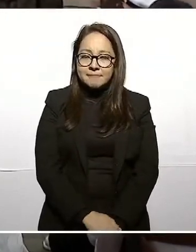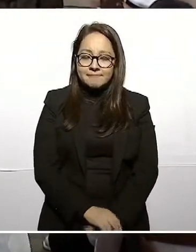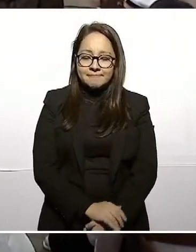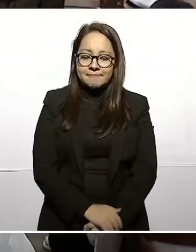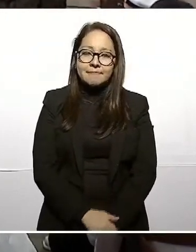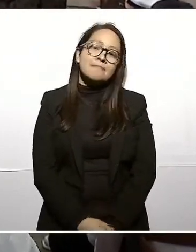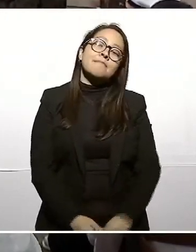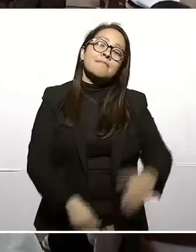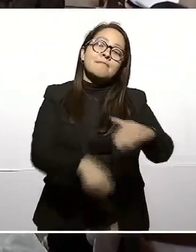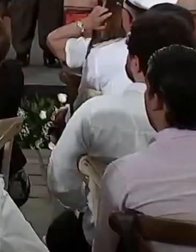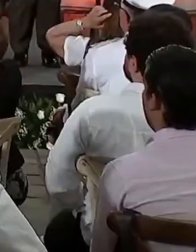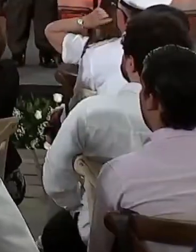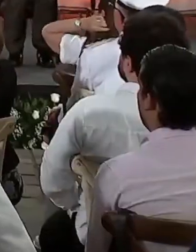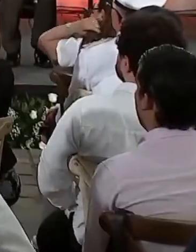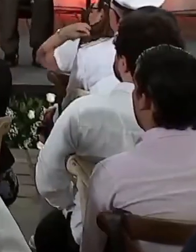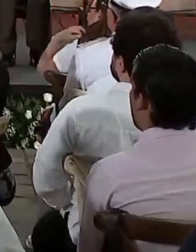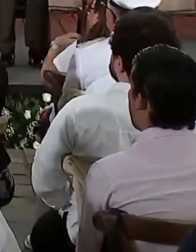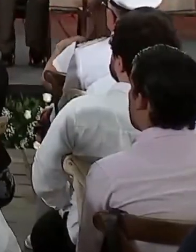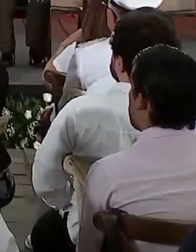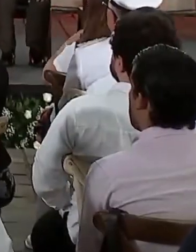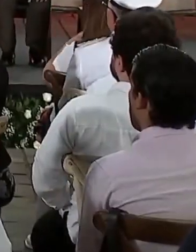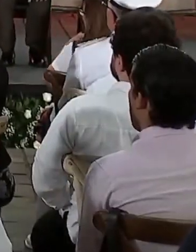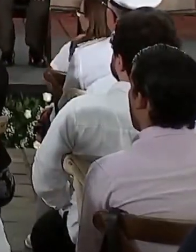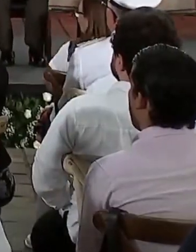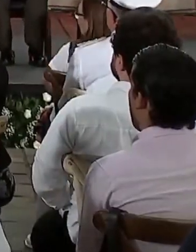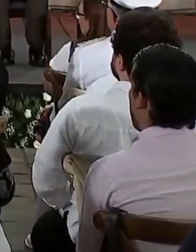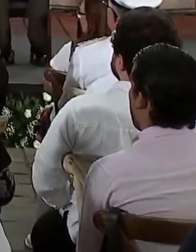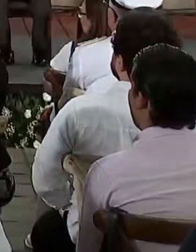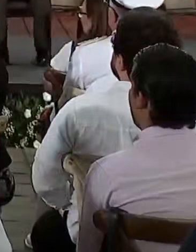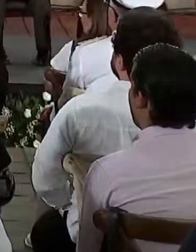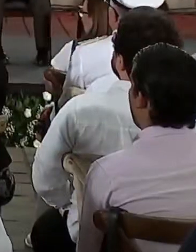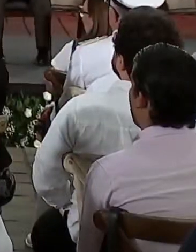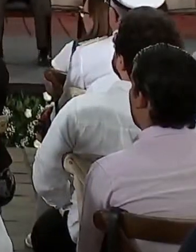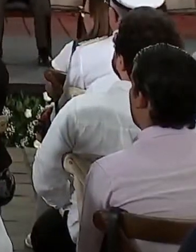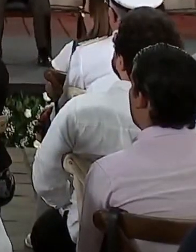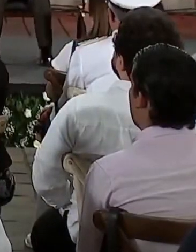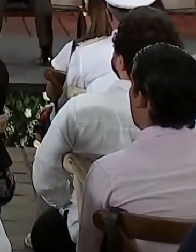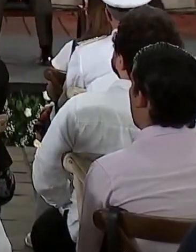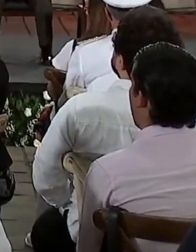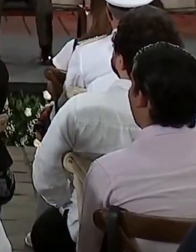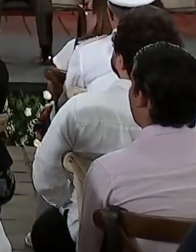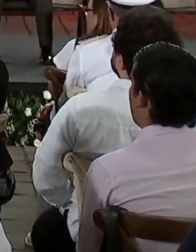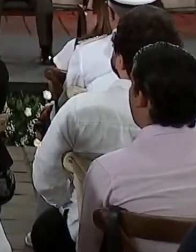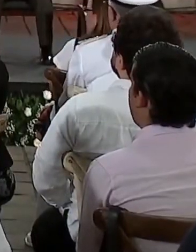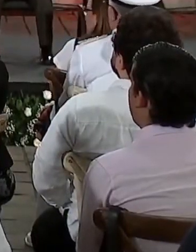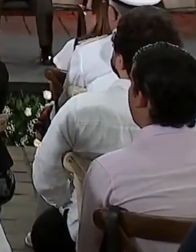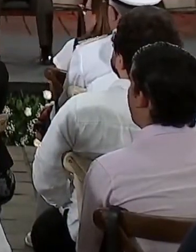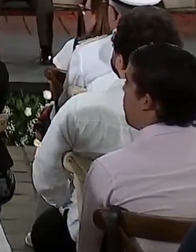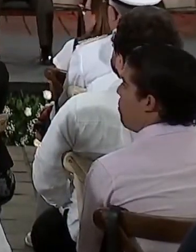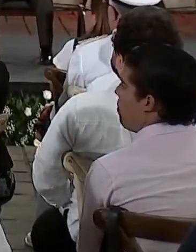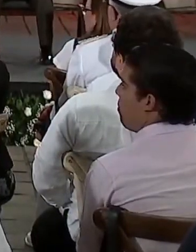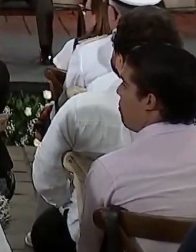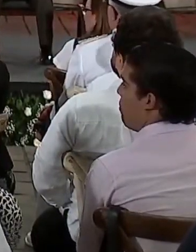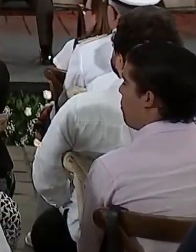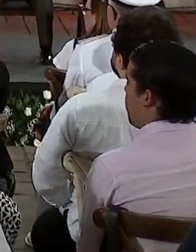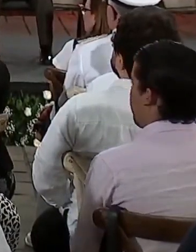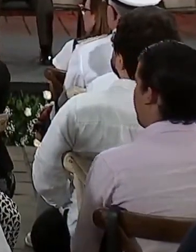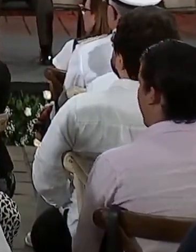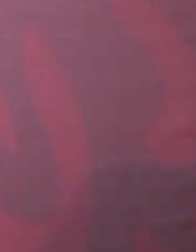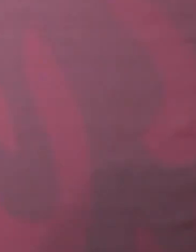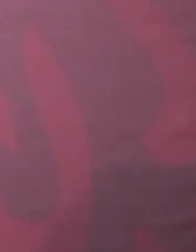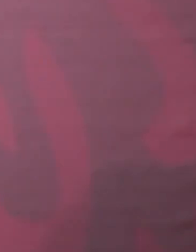Amigas, amigos de Veracruz, nos da mucho gusto estar en esta